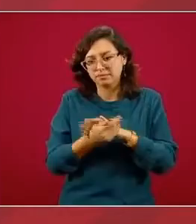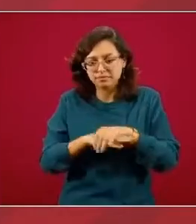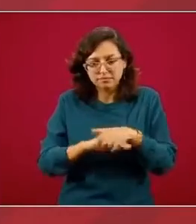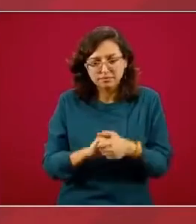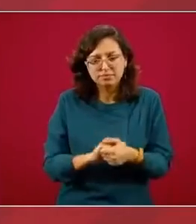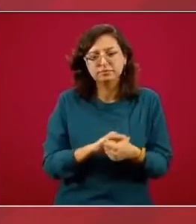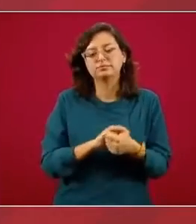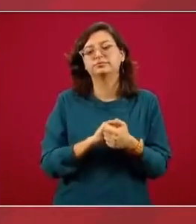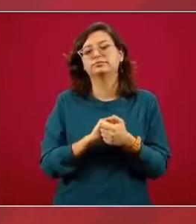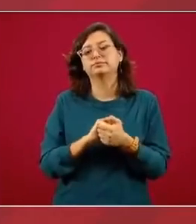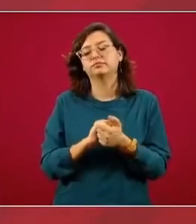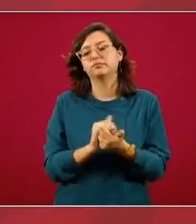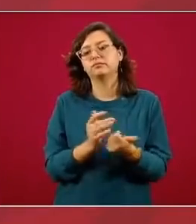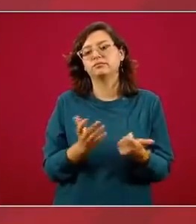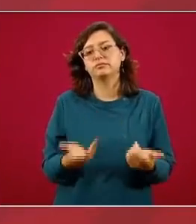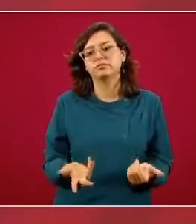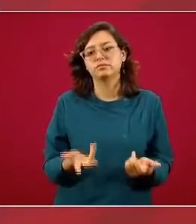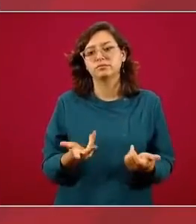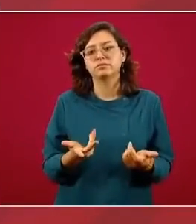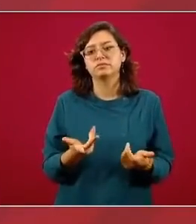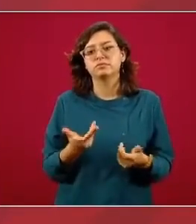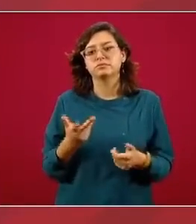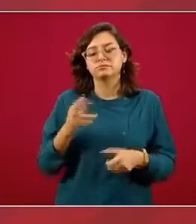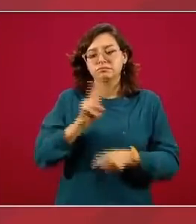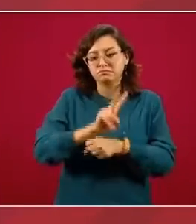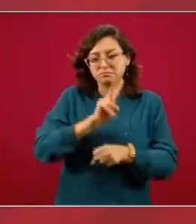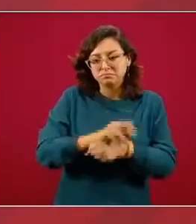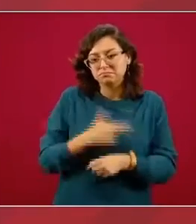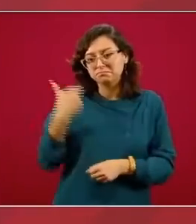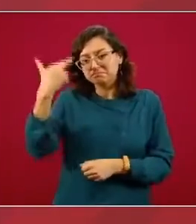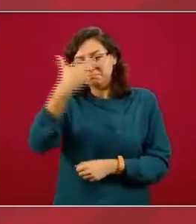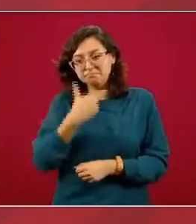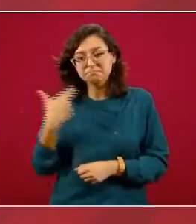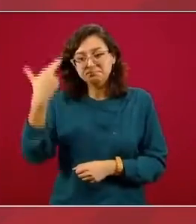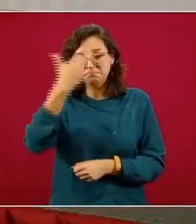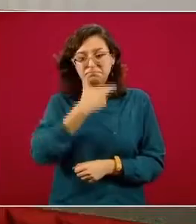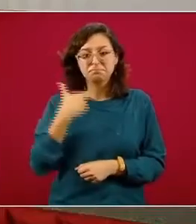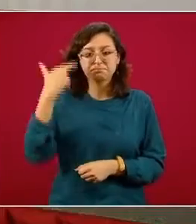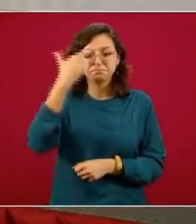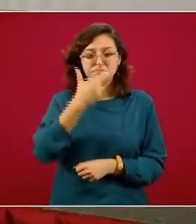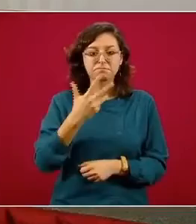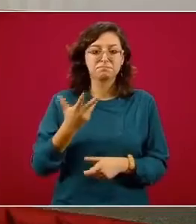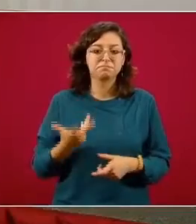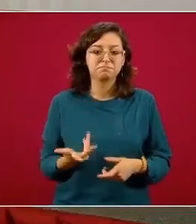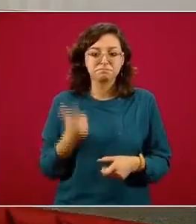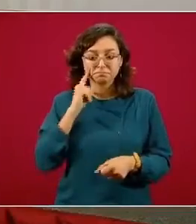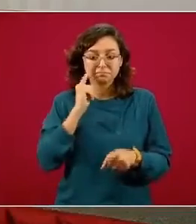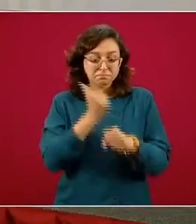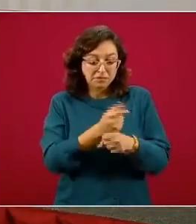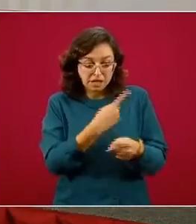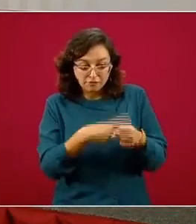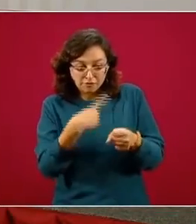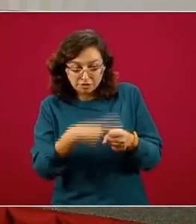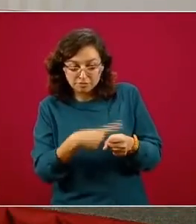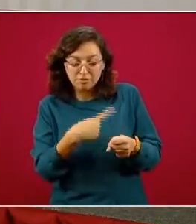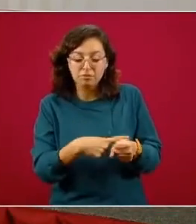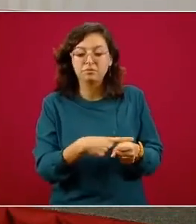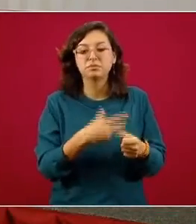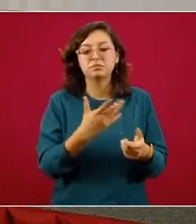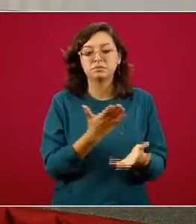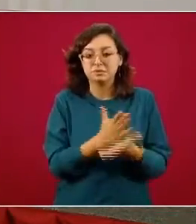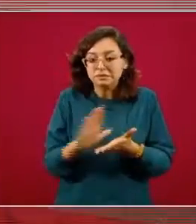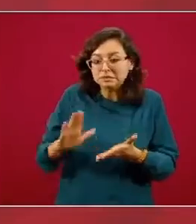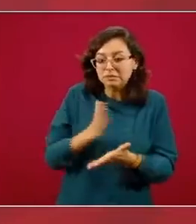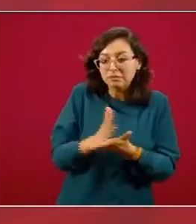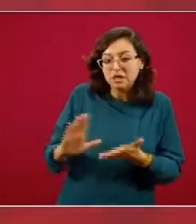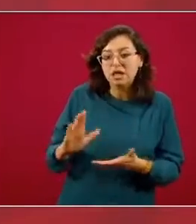los filtros sanitarios obviamente el tener una detección temprana de las personas se les